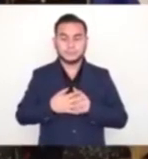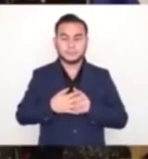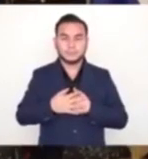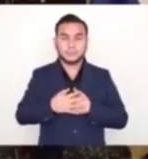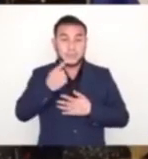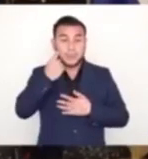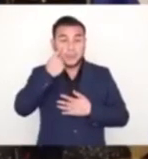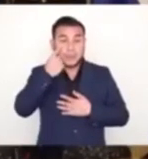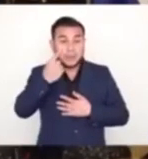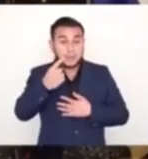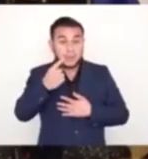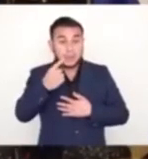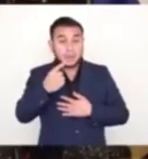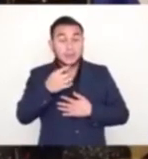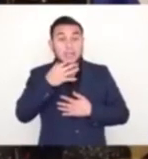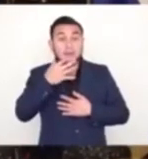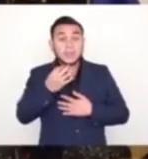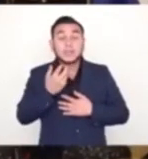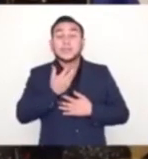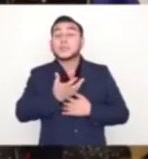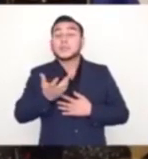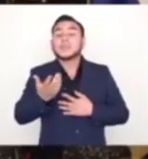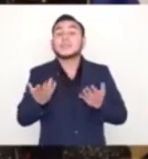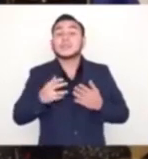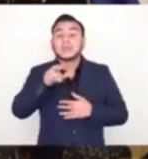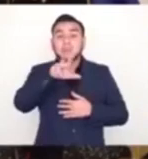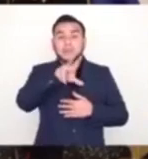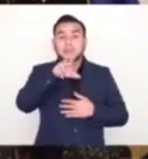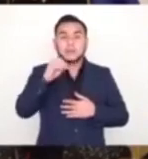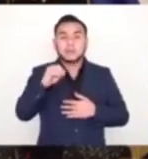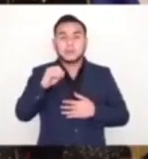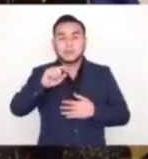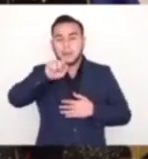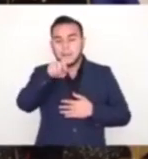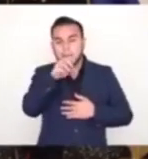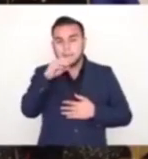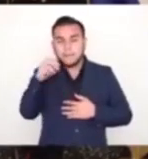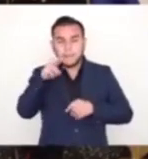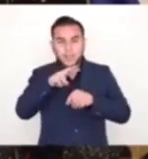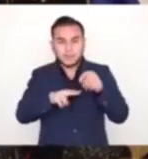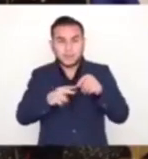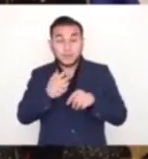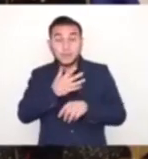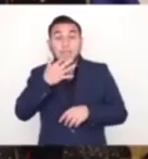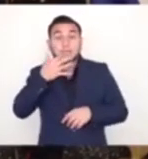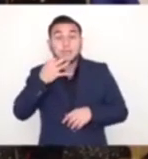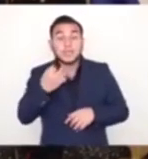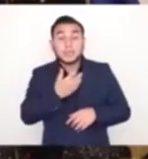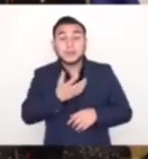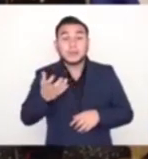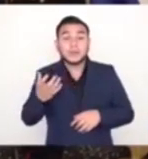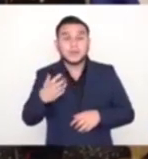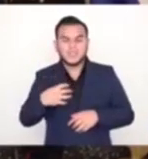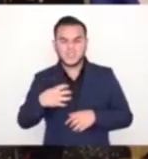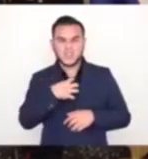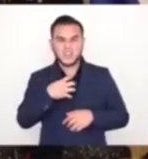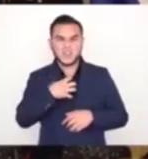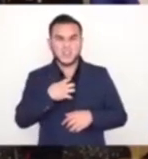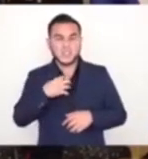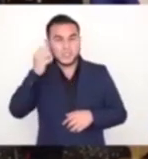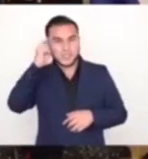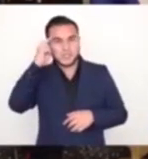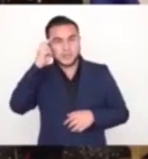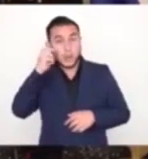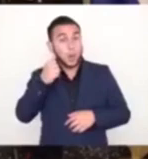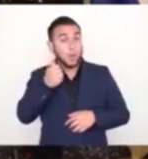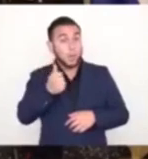¿Ven lo que hacen 30 mil? Ya vieron lo que hacen 30 mil dólares mensuales, ¿verdad? El bulldog de la Asamblea Legislativa se convierte en